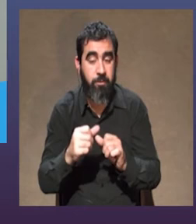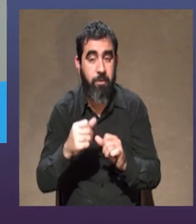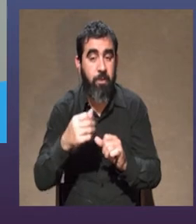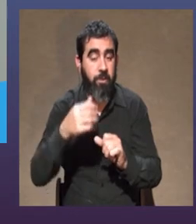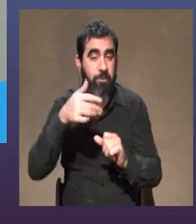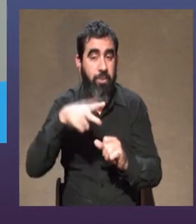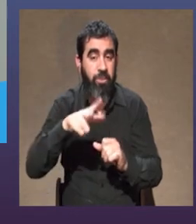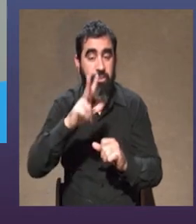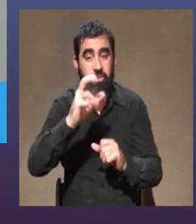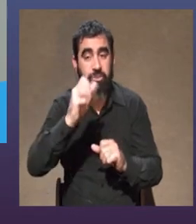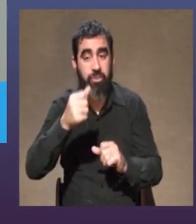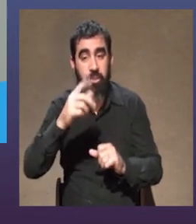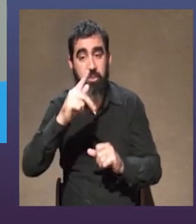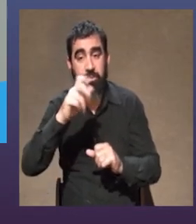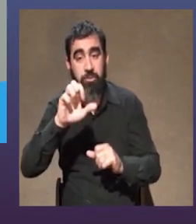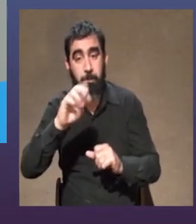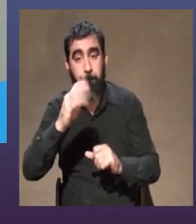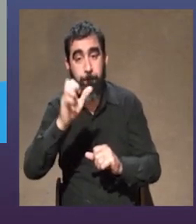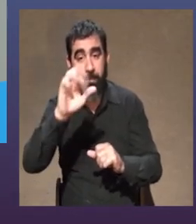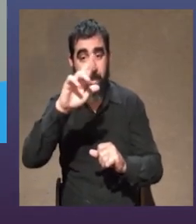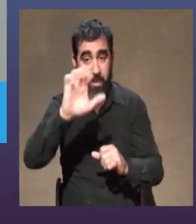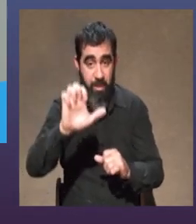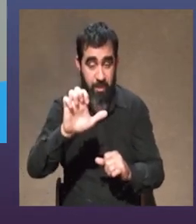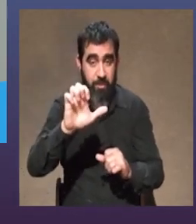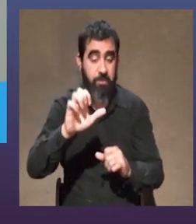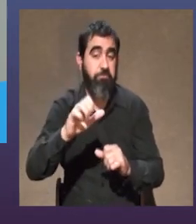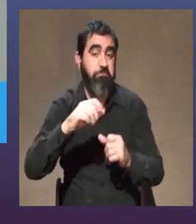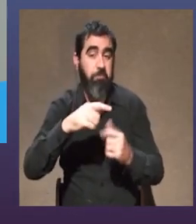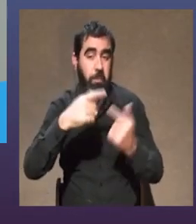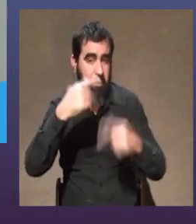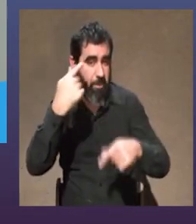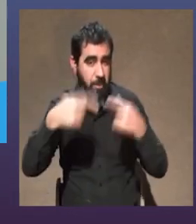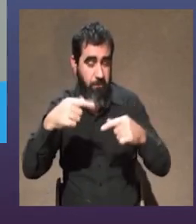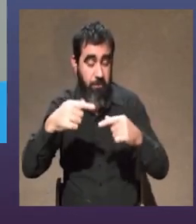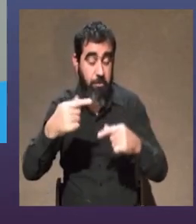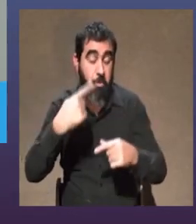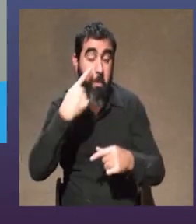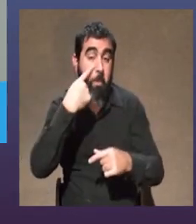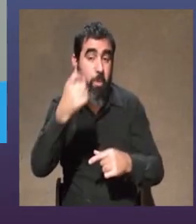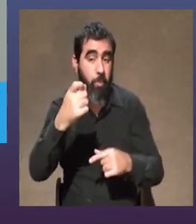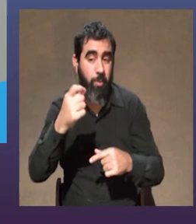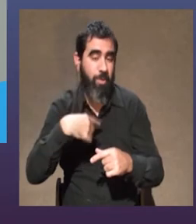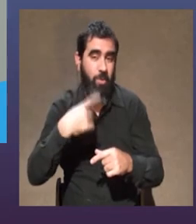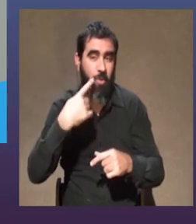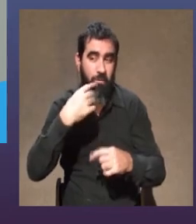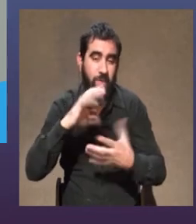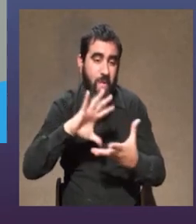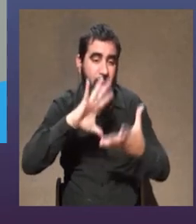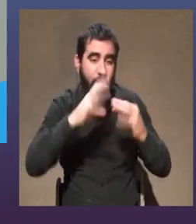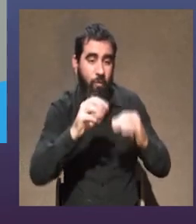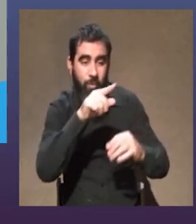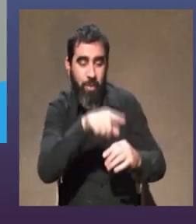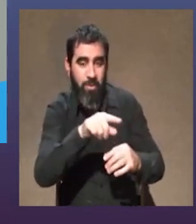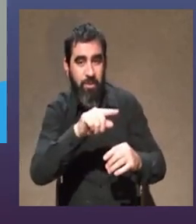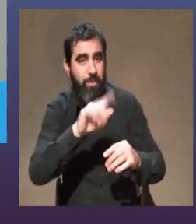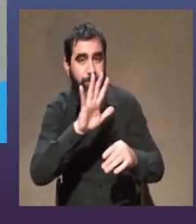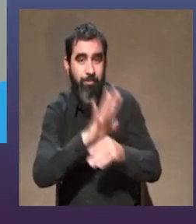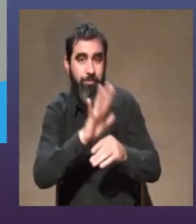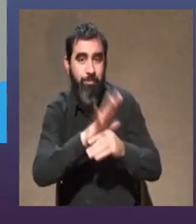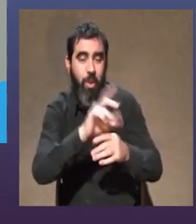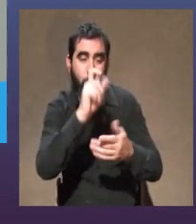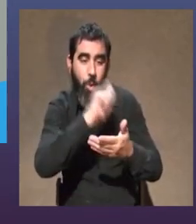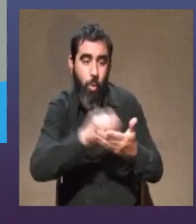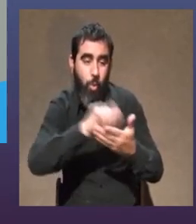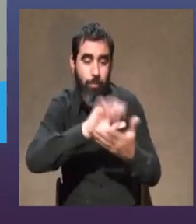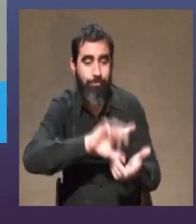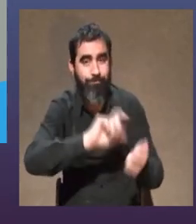me di cuenta accidentalmente que no eran versiones sino que eran reescrituras